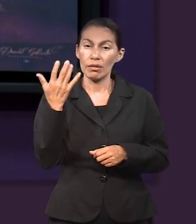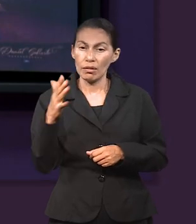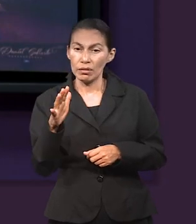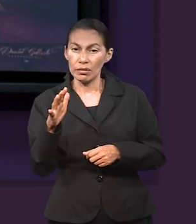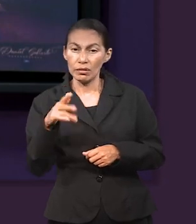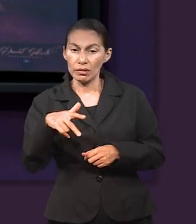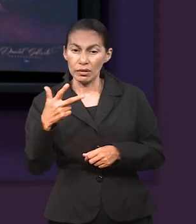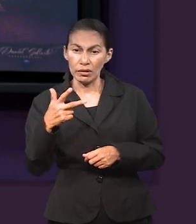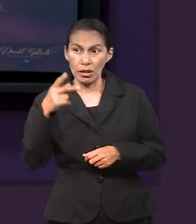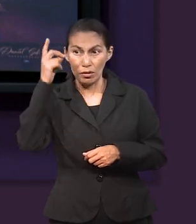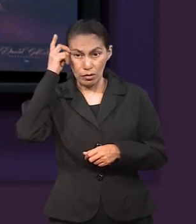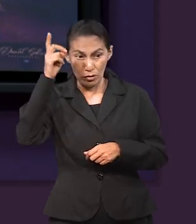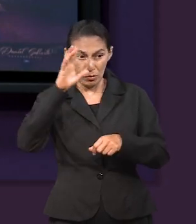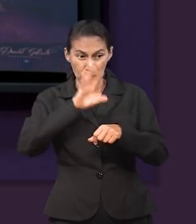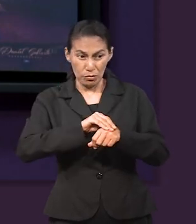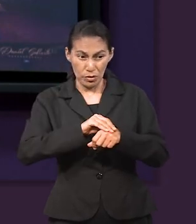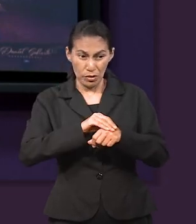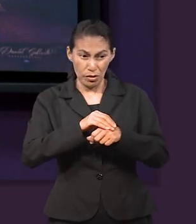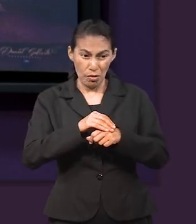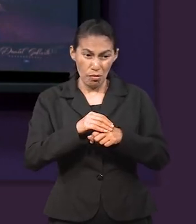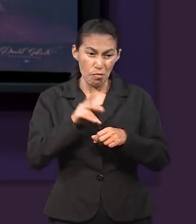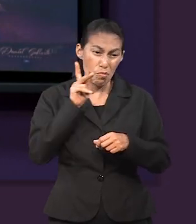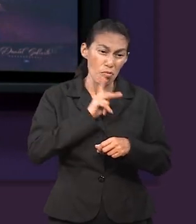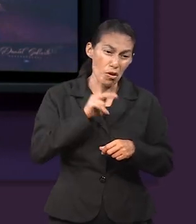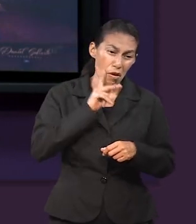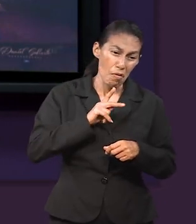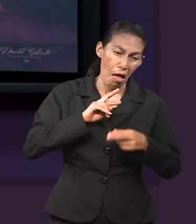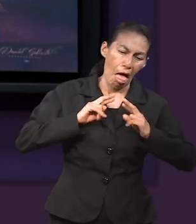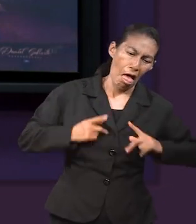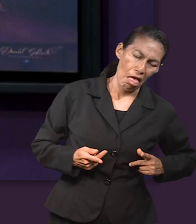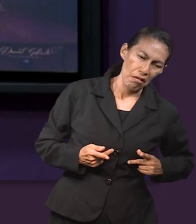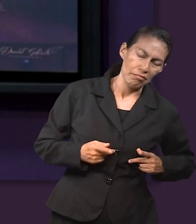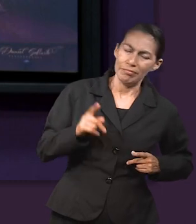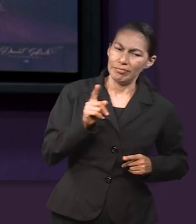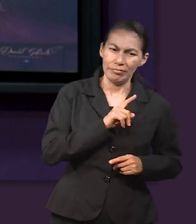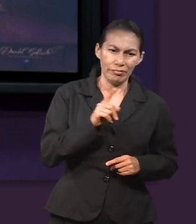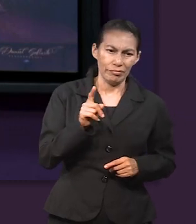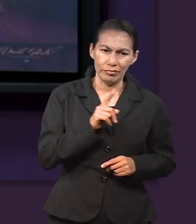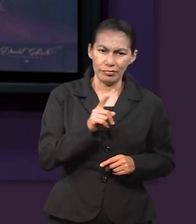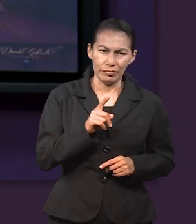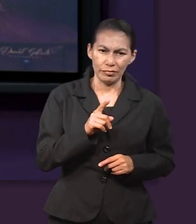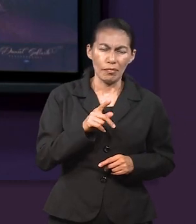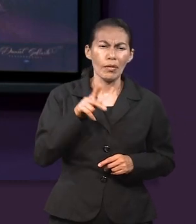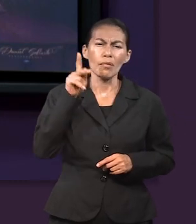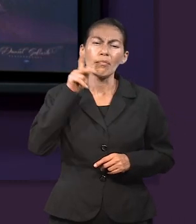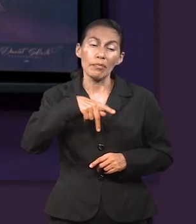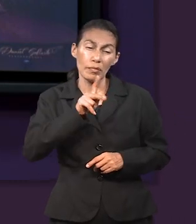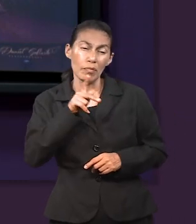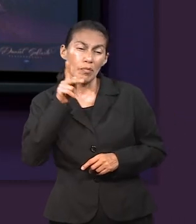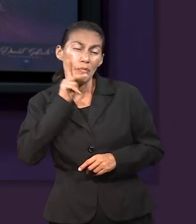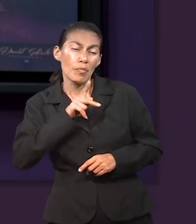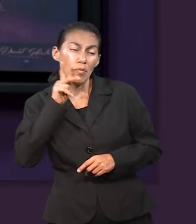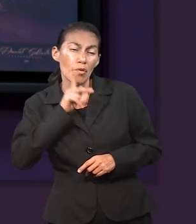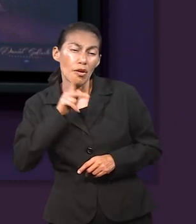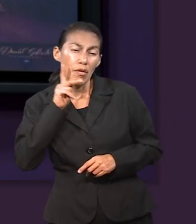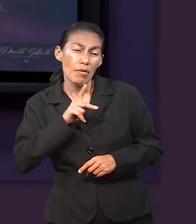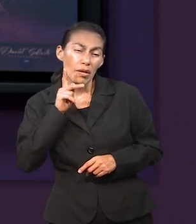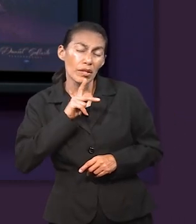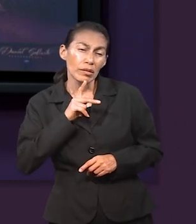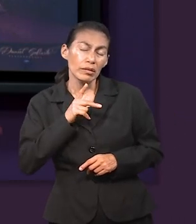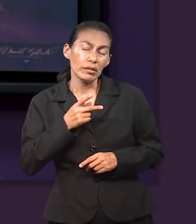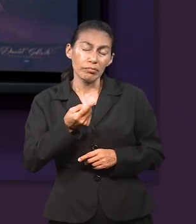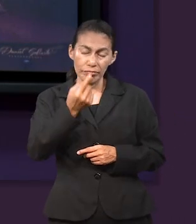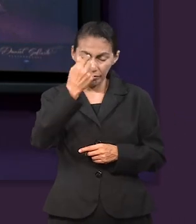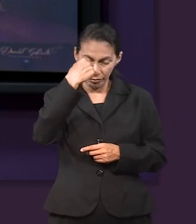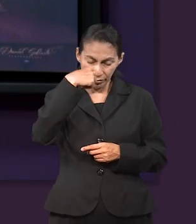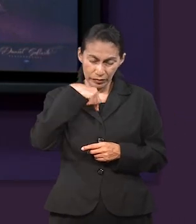que tengas una prueba más allá de tus fuerzas, pero sí va a aprovechar que las pruebas te demuestren cuánta fuerza hay en ti que no